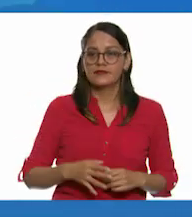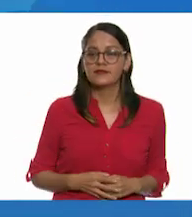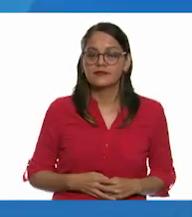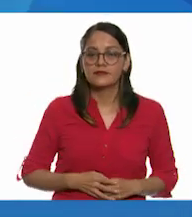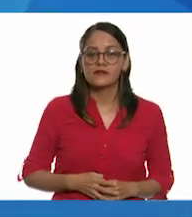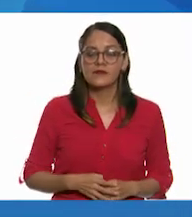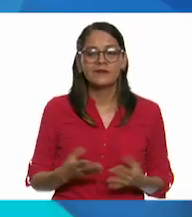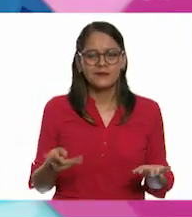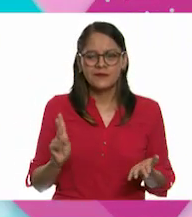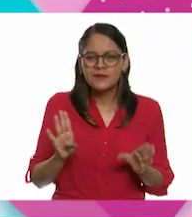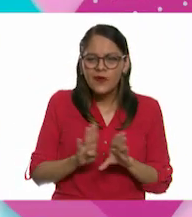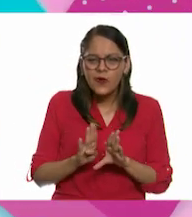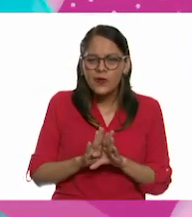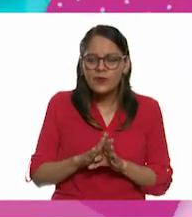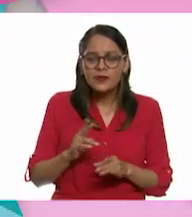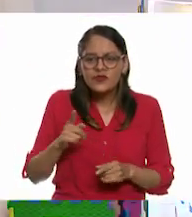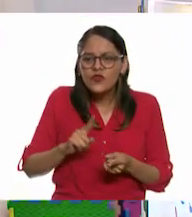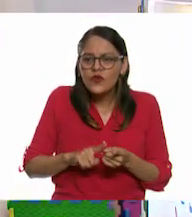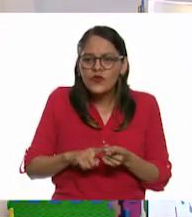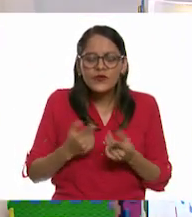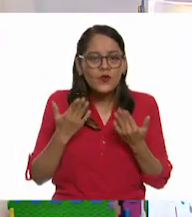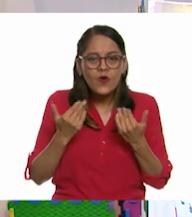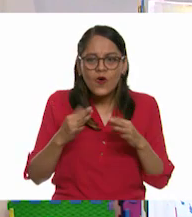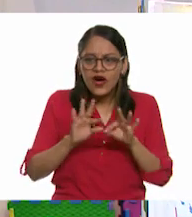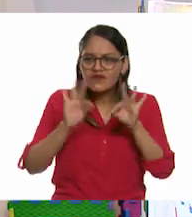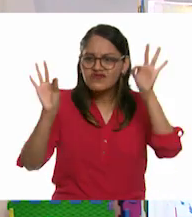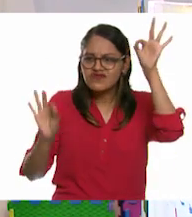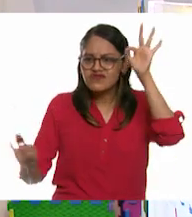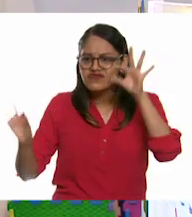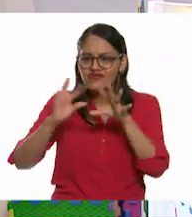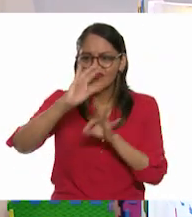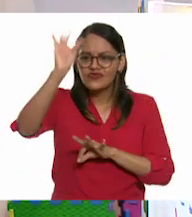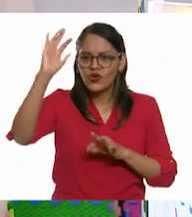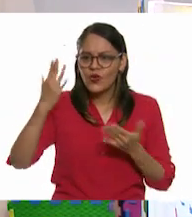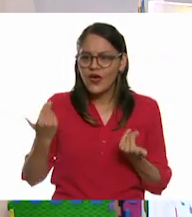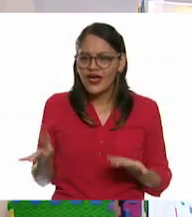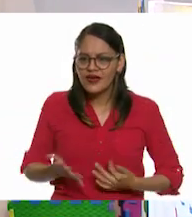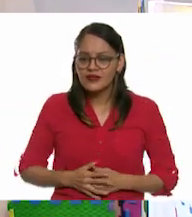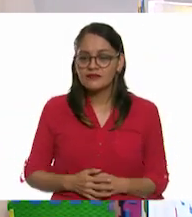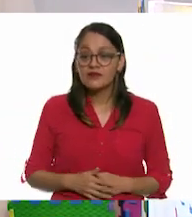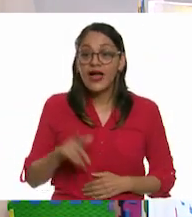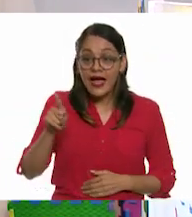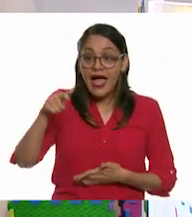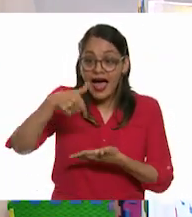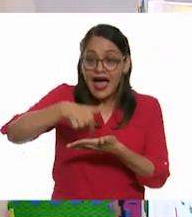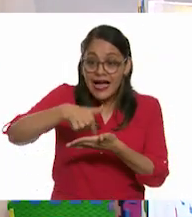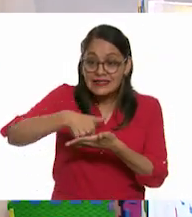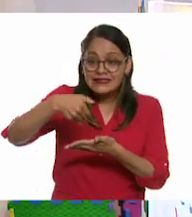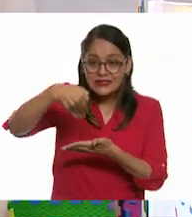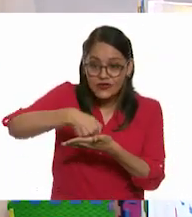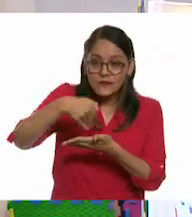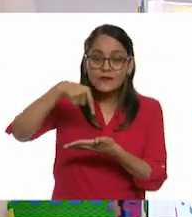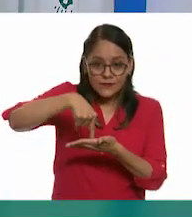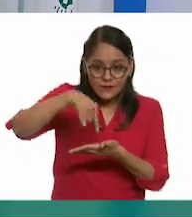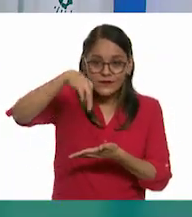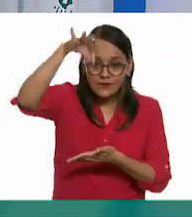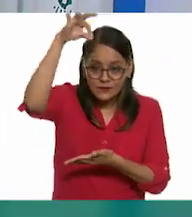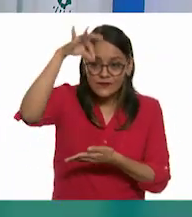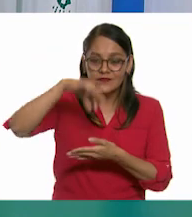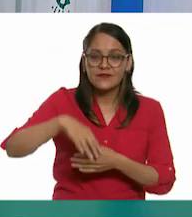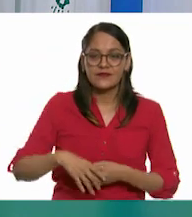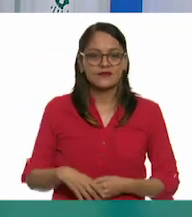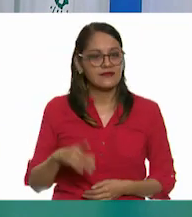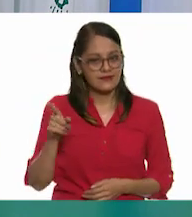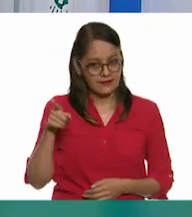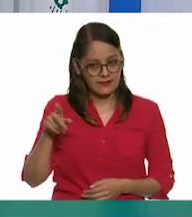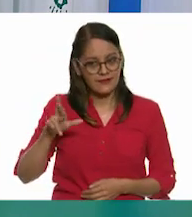además, pues no tenemos serpentinas, maestro. Yo verdad es también estoy buscando. Ah, espérame. En el sobre. En el sobre. El sobre tiene algo. Rita, ya lo habías